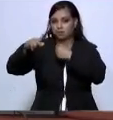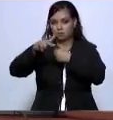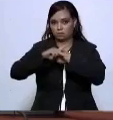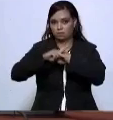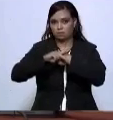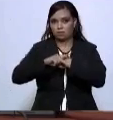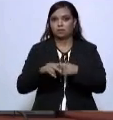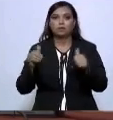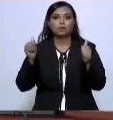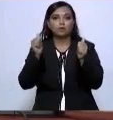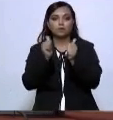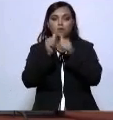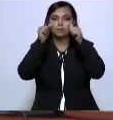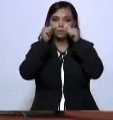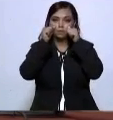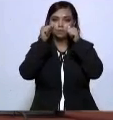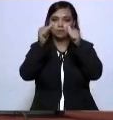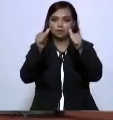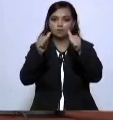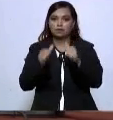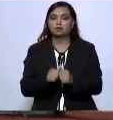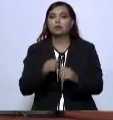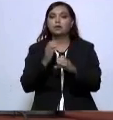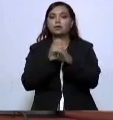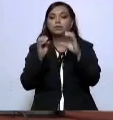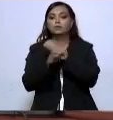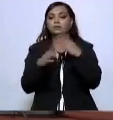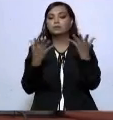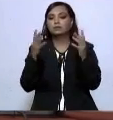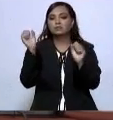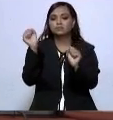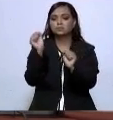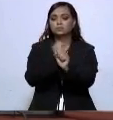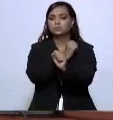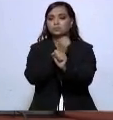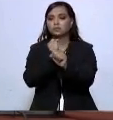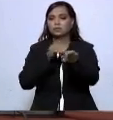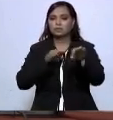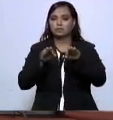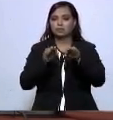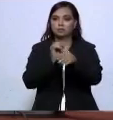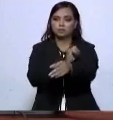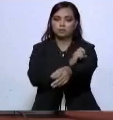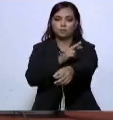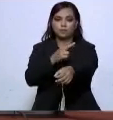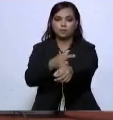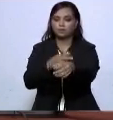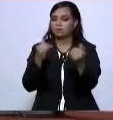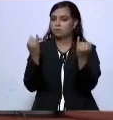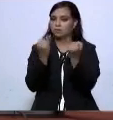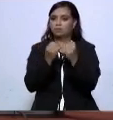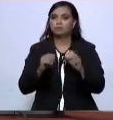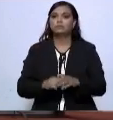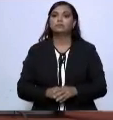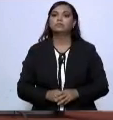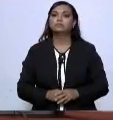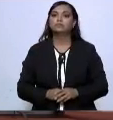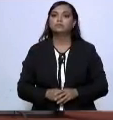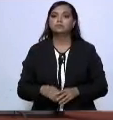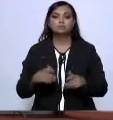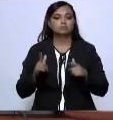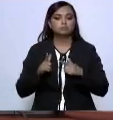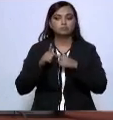mediante la atención de las causas que originan la violencia y el trabajo coordinado. Se está